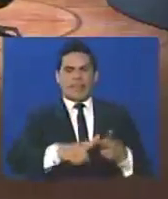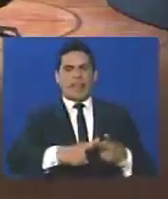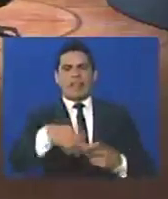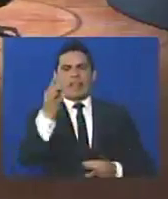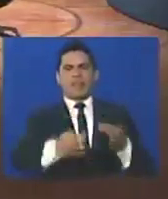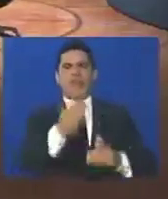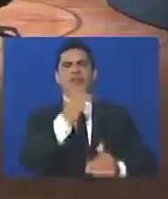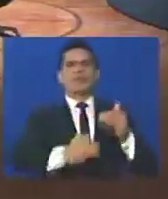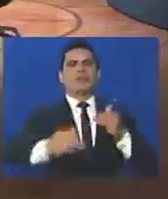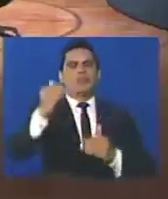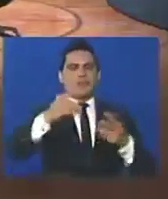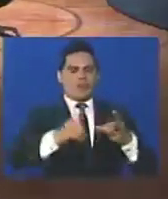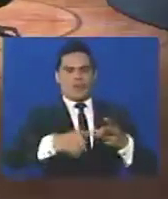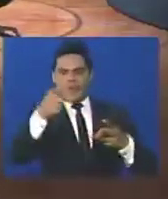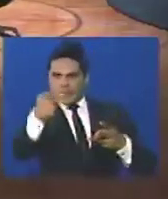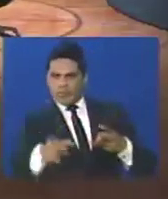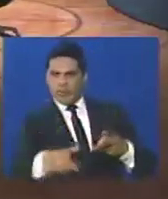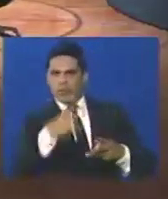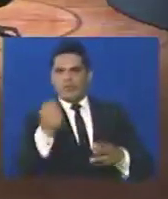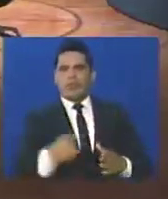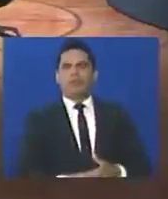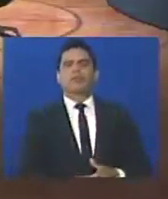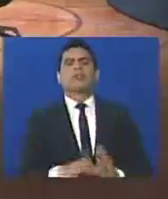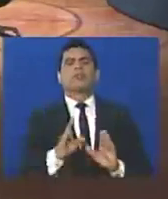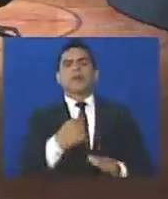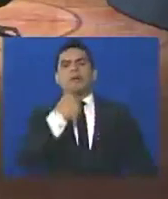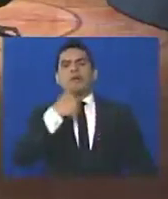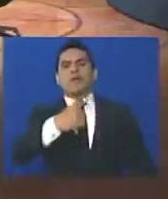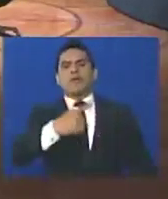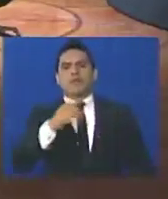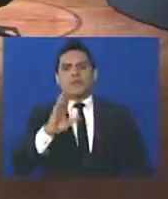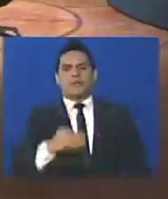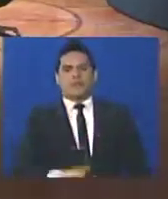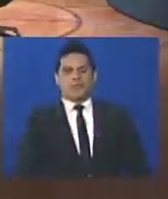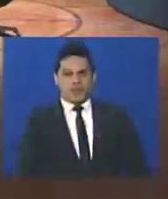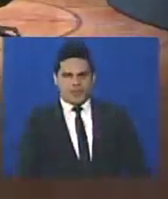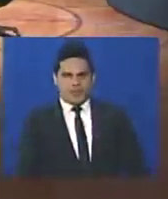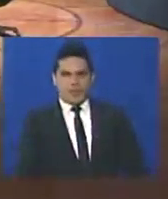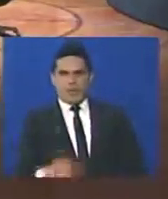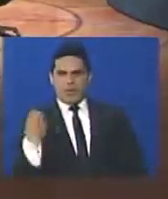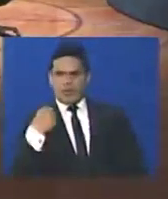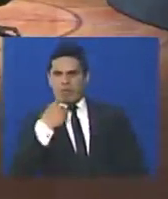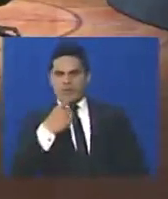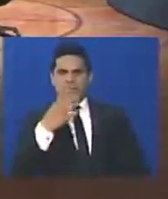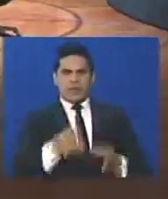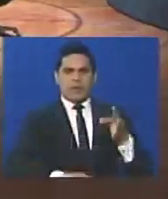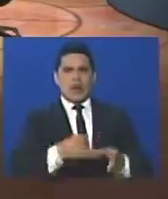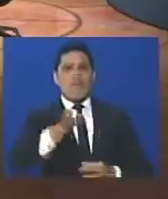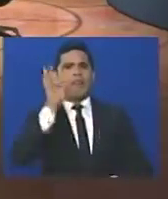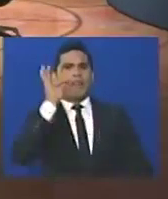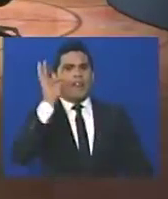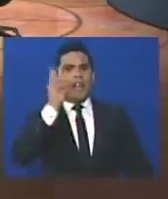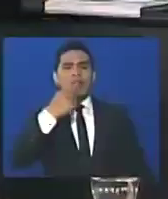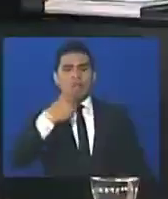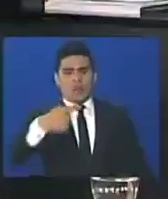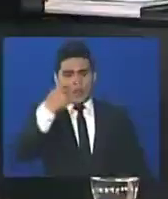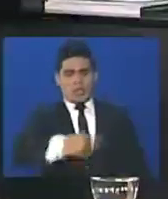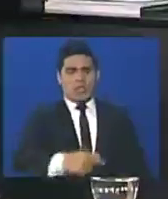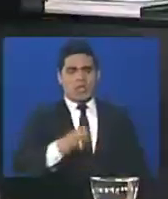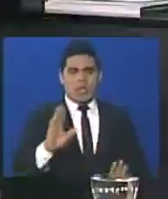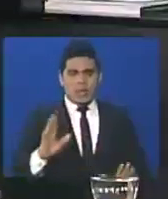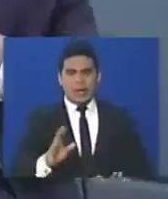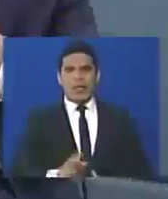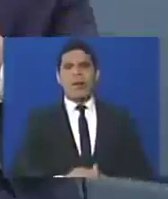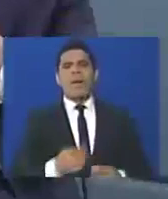cree en el Tribunal Supremo de Justicia, Claudio Fermín no cree en yo no he dicho eso, Ah, pero como tú me dijiste que no tenía credibilidad, la fiscal aquí tú lo dijiste, Claudio